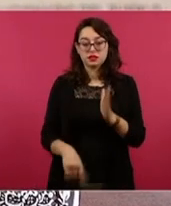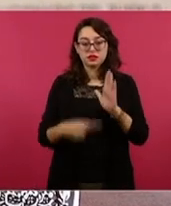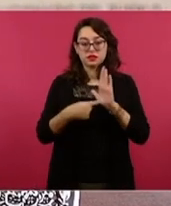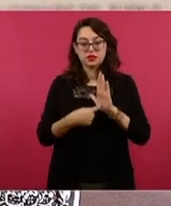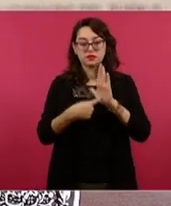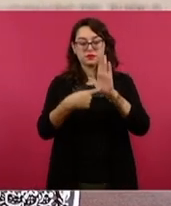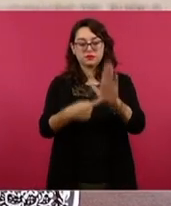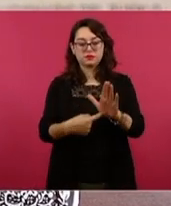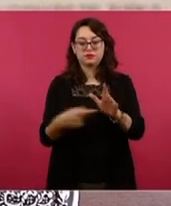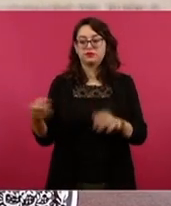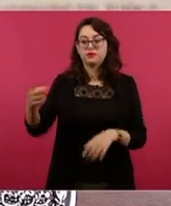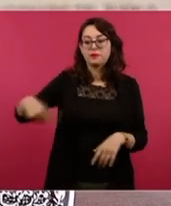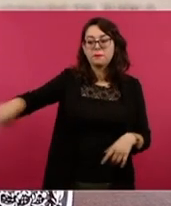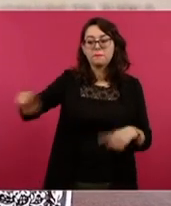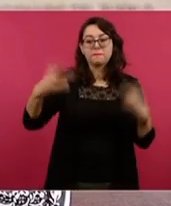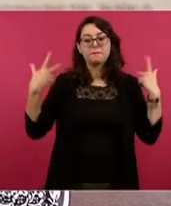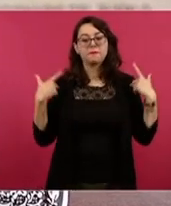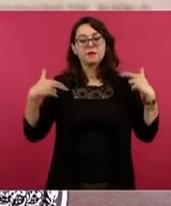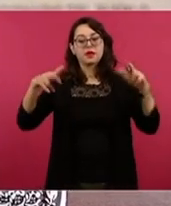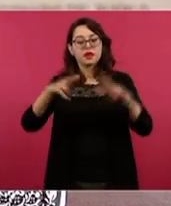sindicato de maestros.